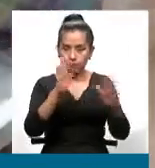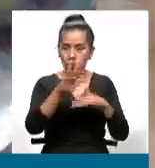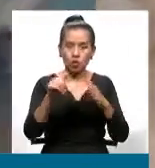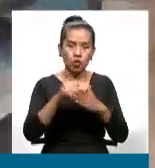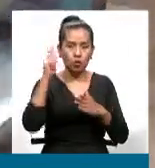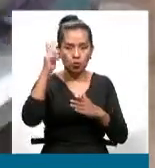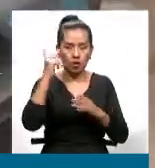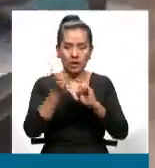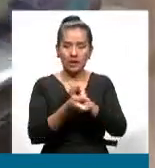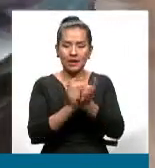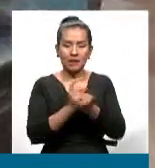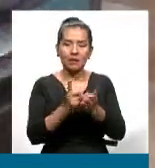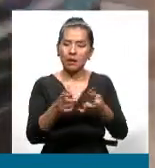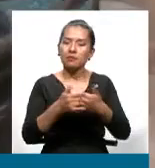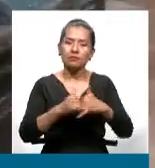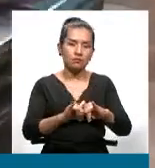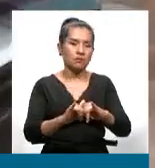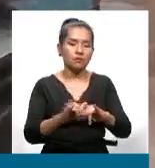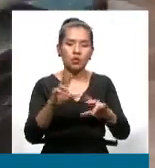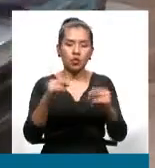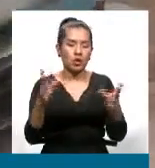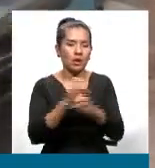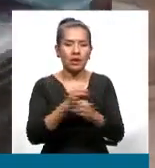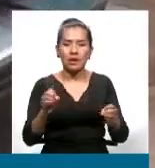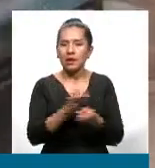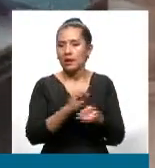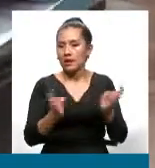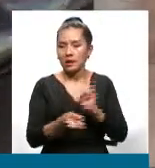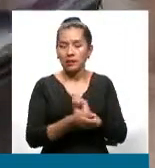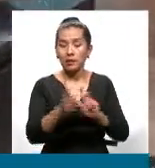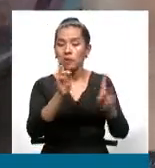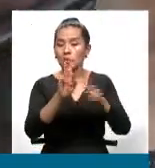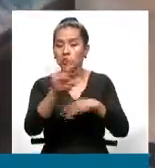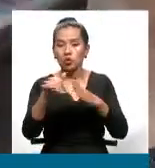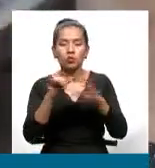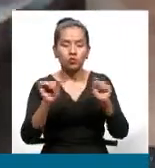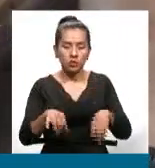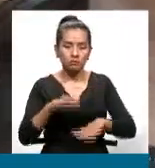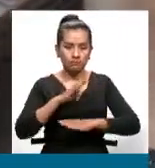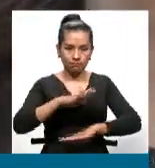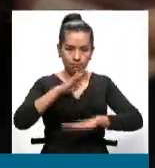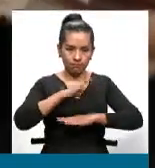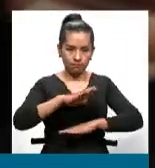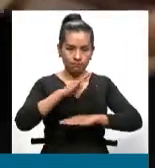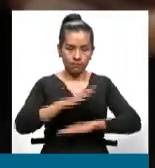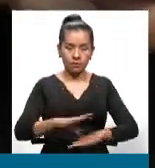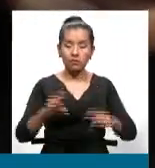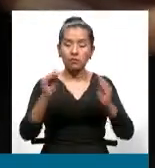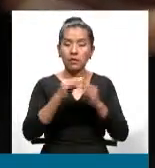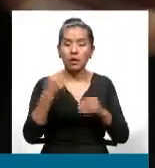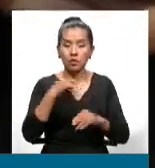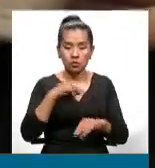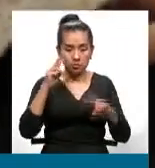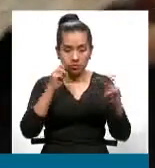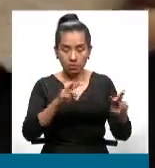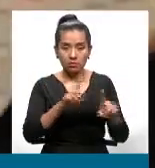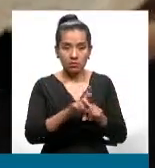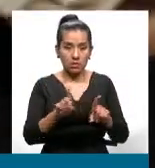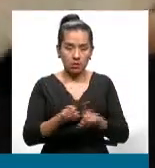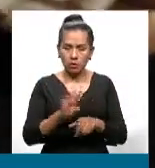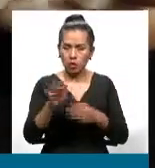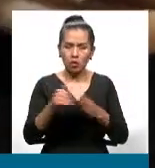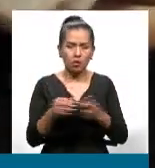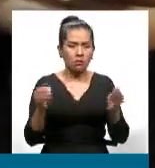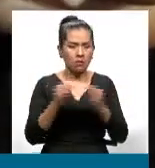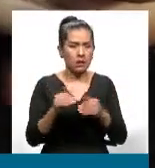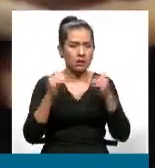mantener, no va haber movimientos en el tipo de cambio, la población puede estar tranquila. Y vemos también que, más allá de todo eso, la